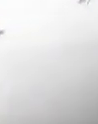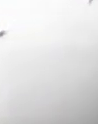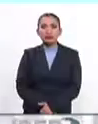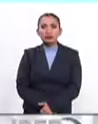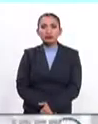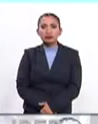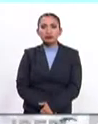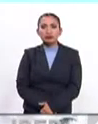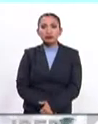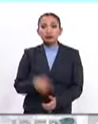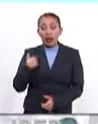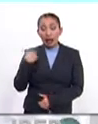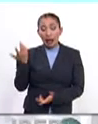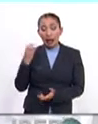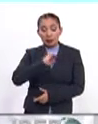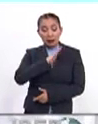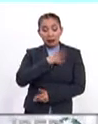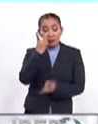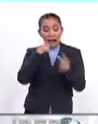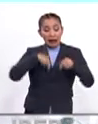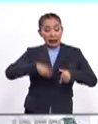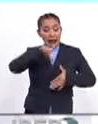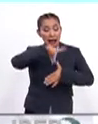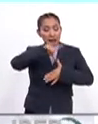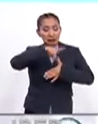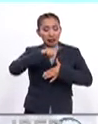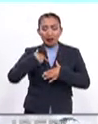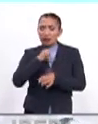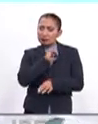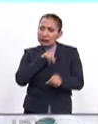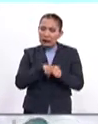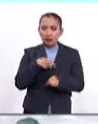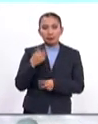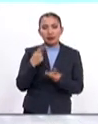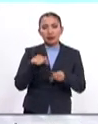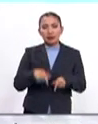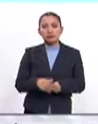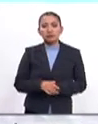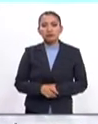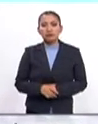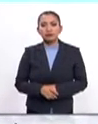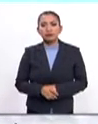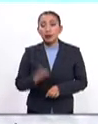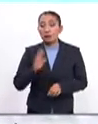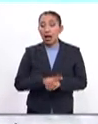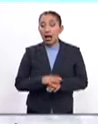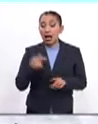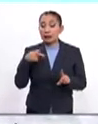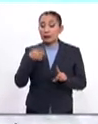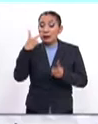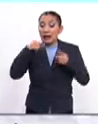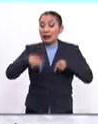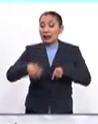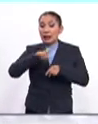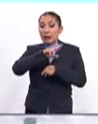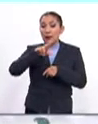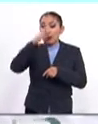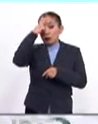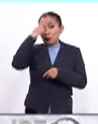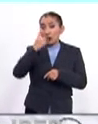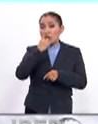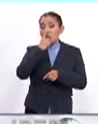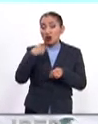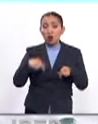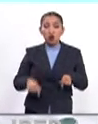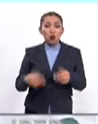Para un socialista español venir a Latinoamérica es siempre algo muy especial y en particular venir a la República Dominicana.